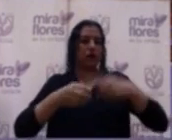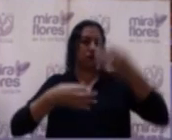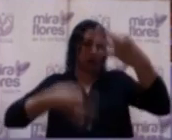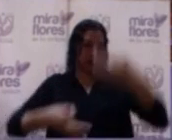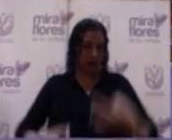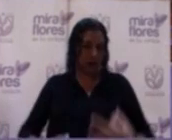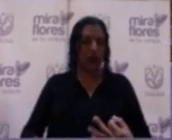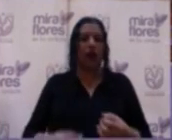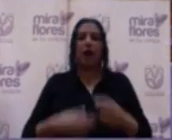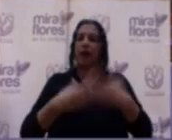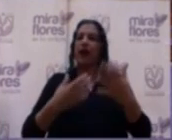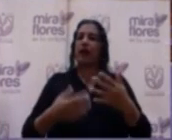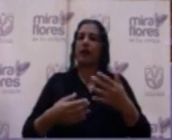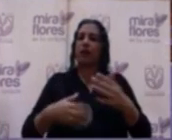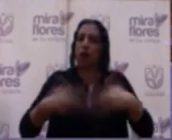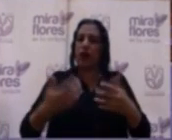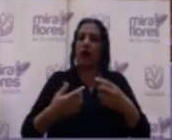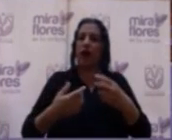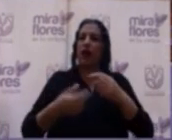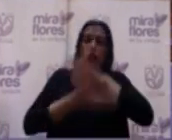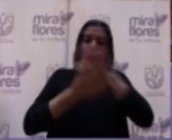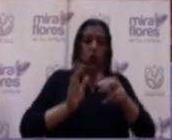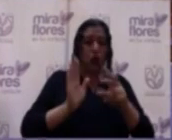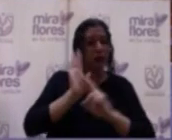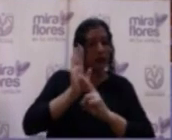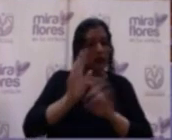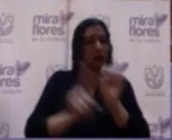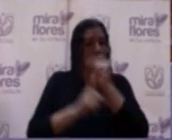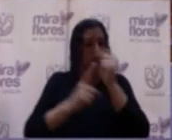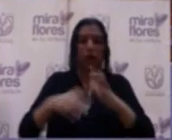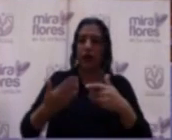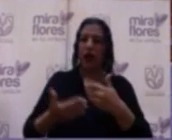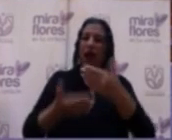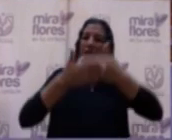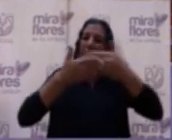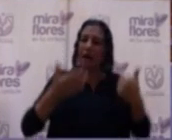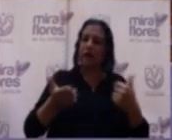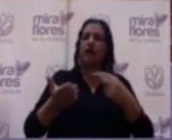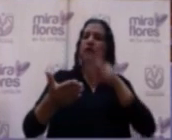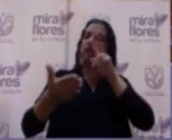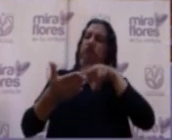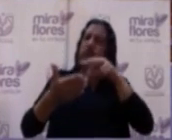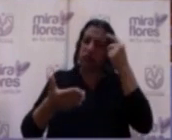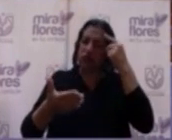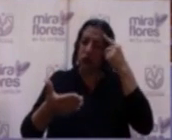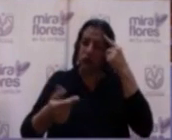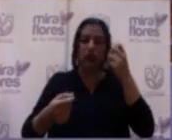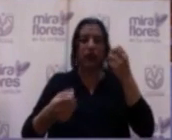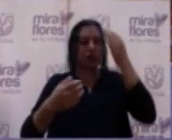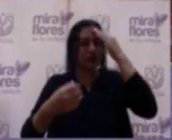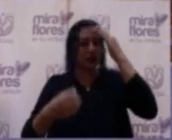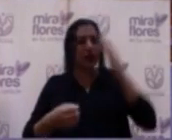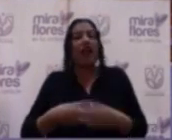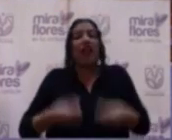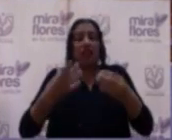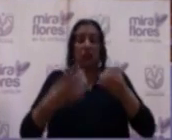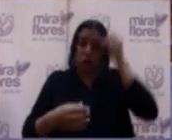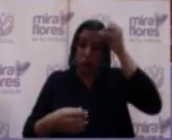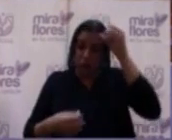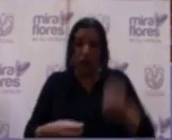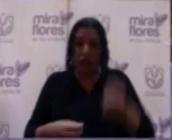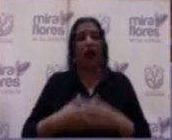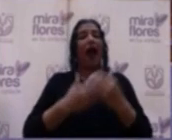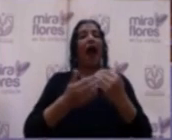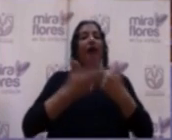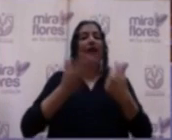que pueda ser conocida por estos representantes de la sociedad civil y puedan emitir su opinión oportunamente. Y en el caso que se